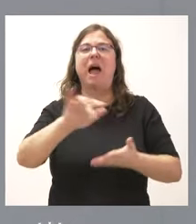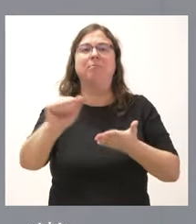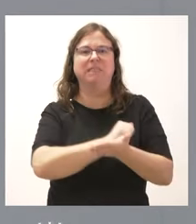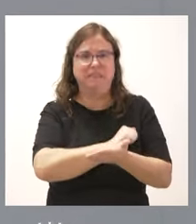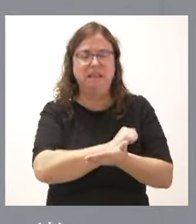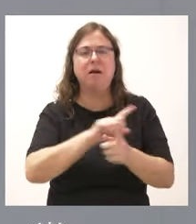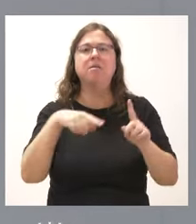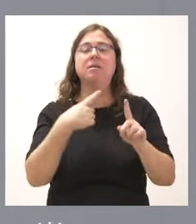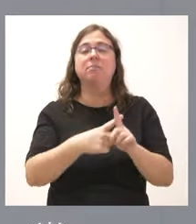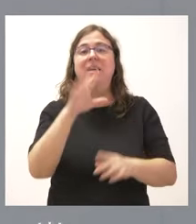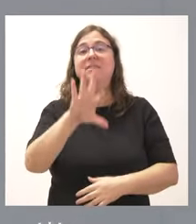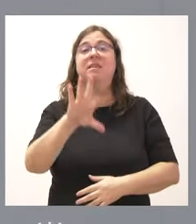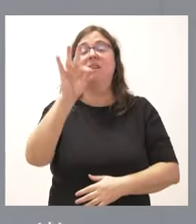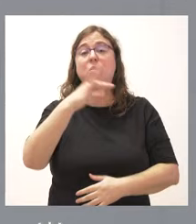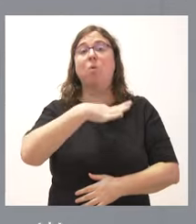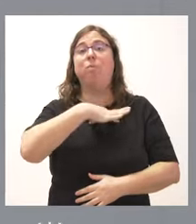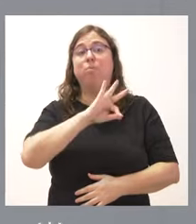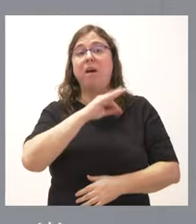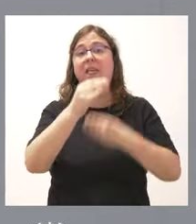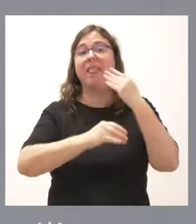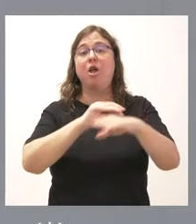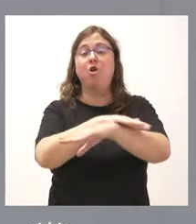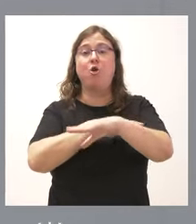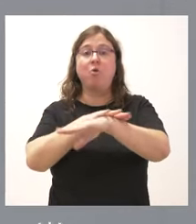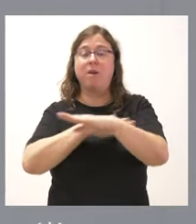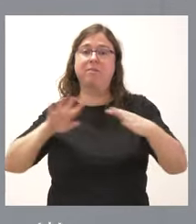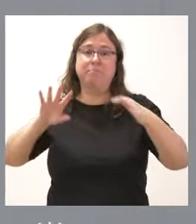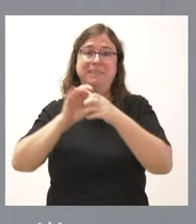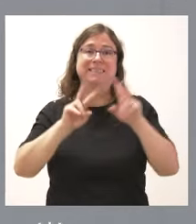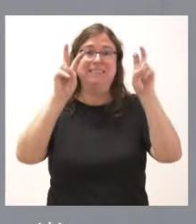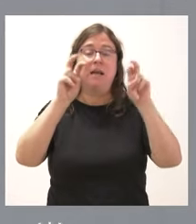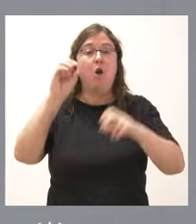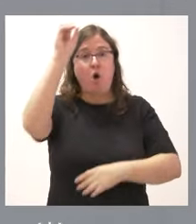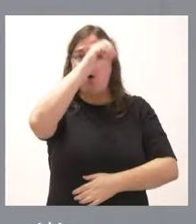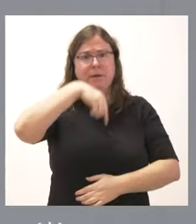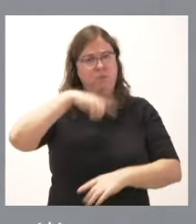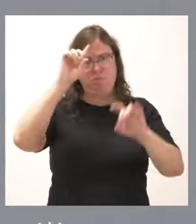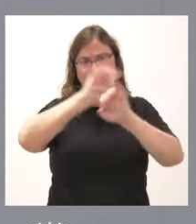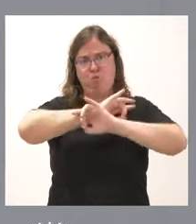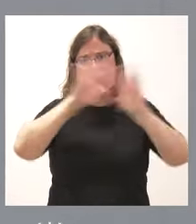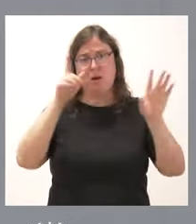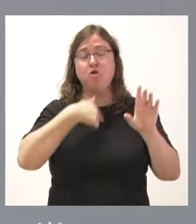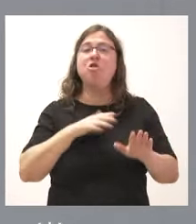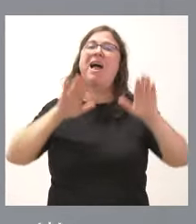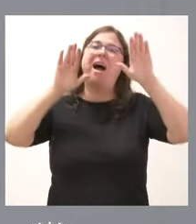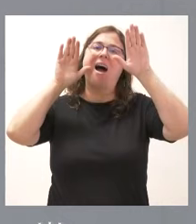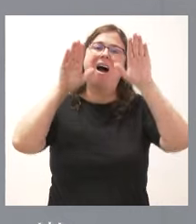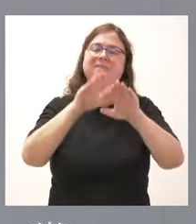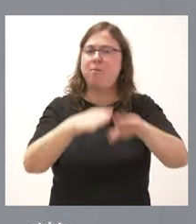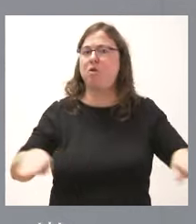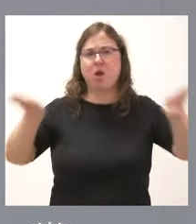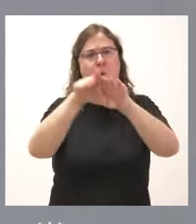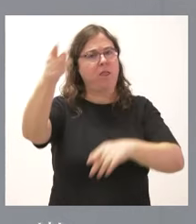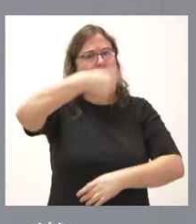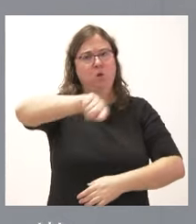la decisión que, hipotéticamente, pueda tomar el Gobierno en relación con esta cuestión. Nuestra posición aquí es muy clara. Estamos a favor de la igualdad entre todos los